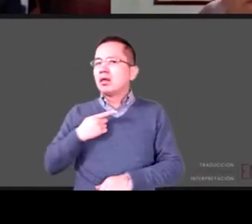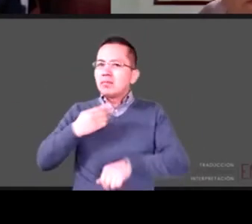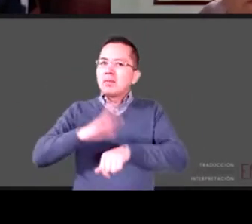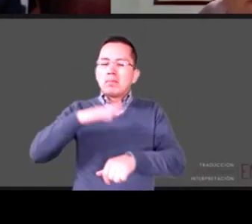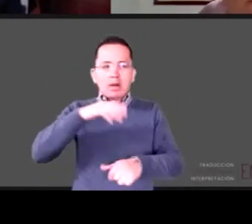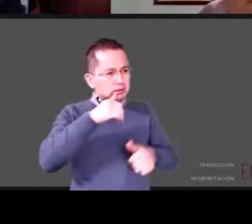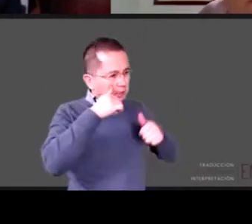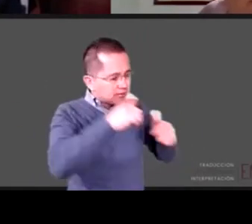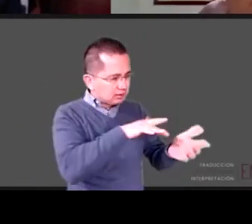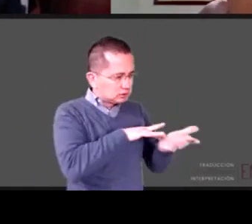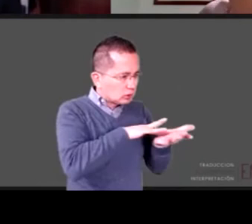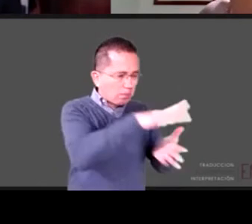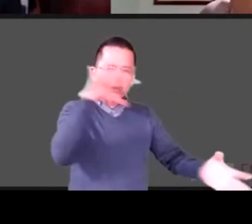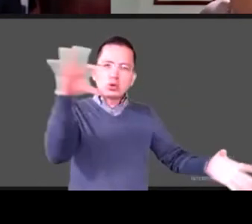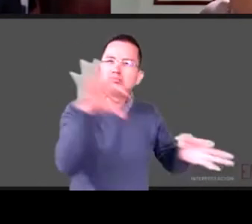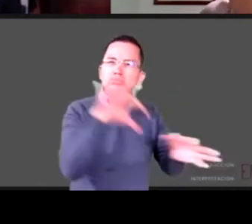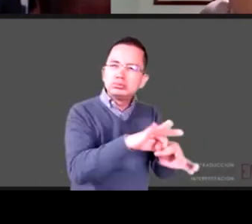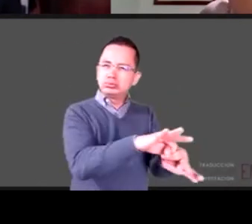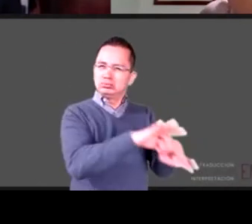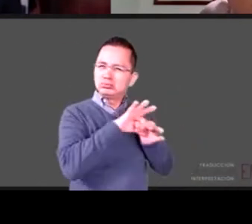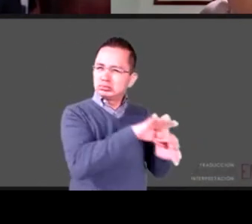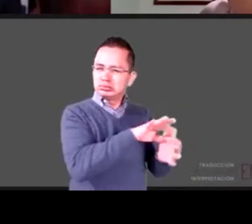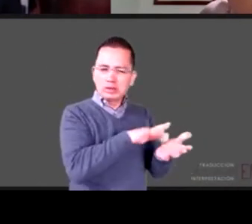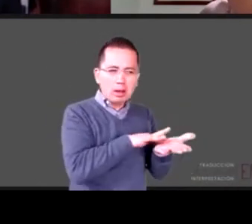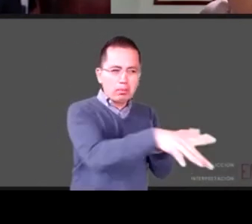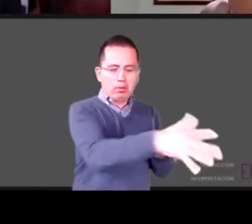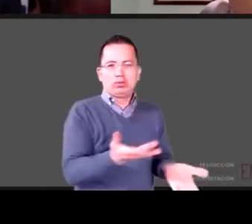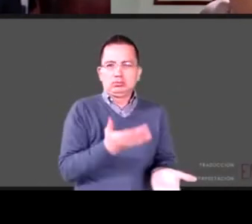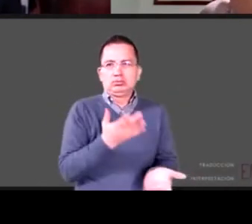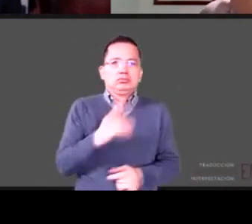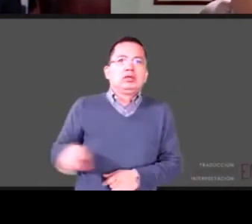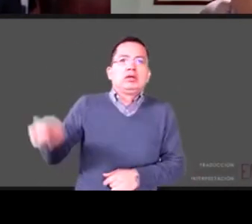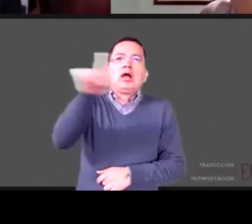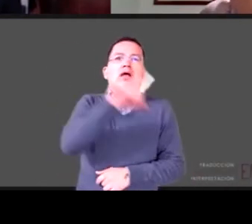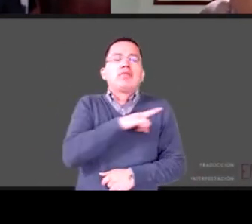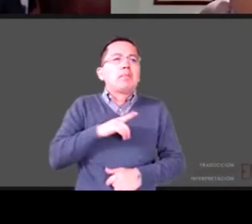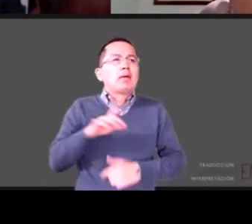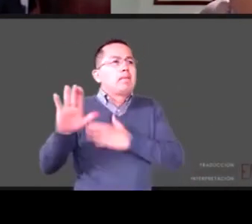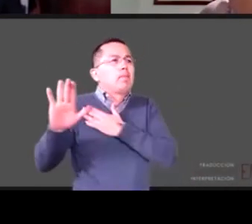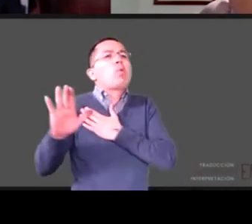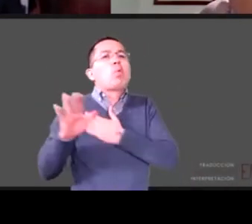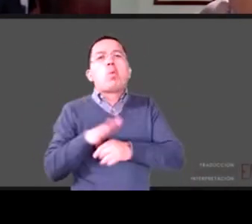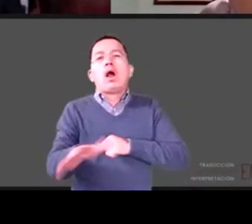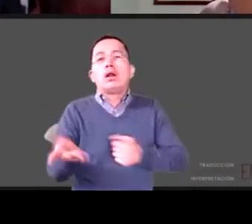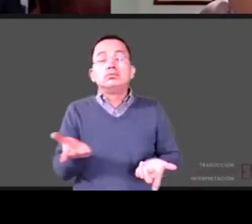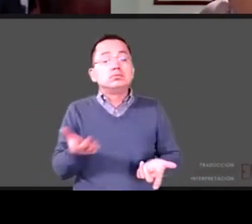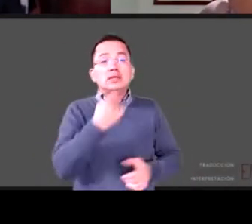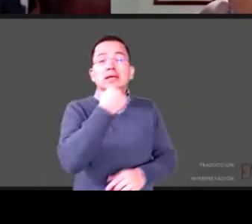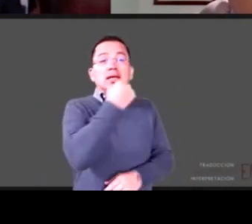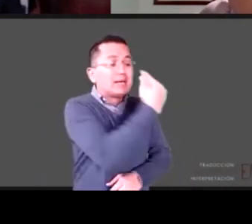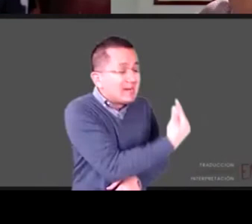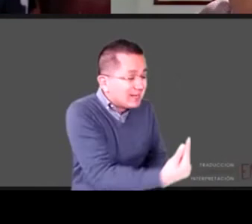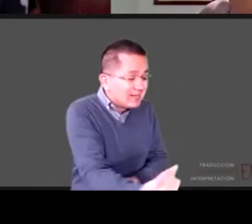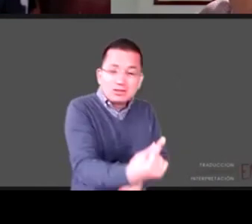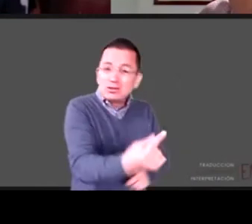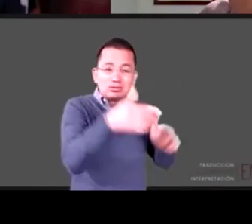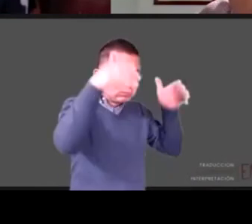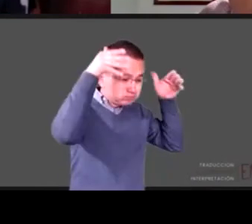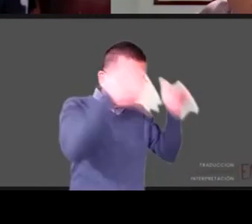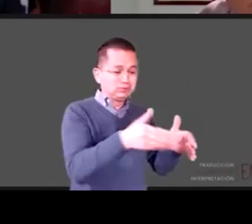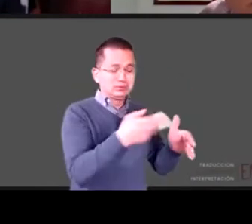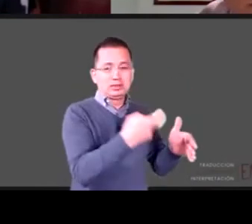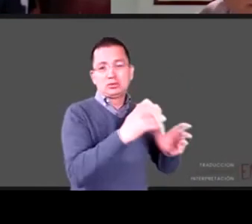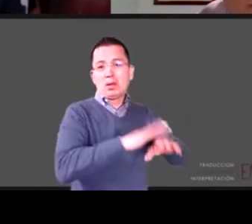radicales en términos de subir un compromiso y cuál es el compromiso el interés superior de la infancia porque hay un elemento que hemos mencionado